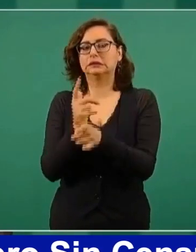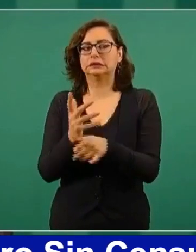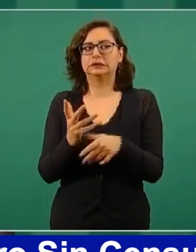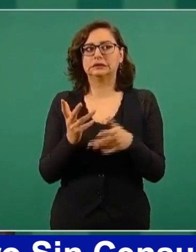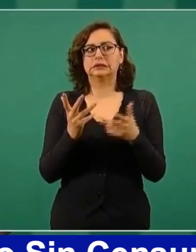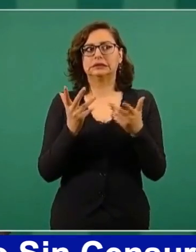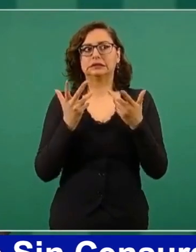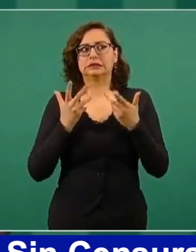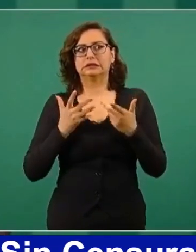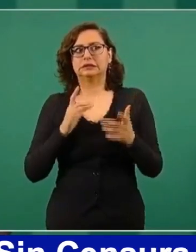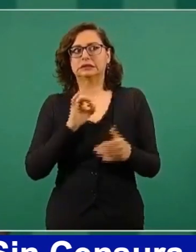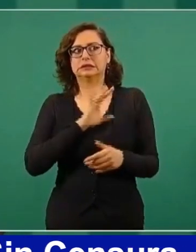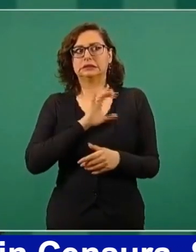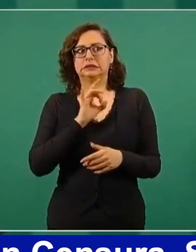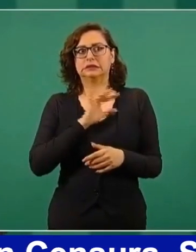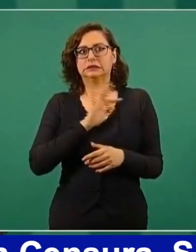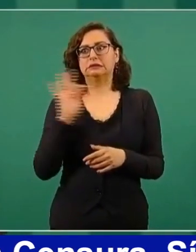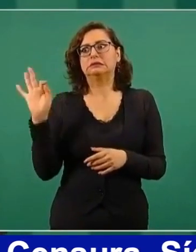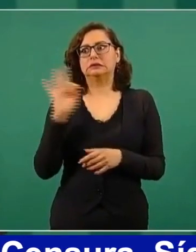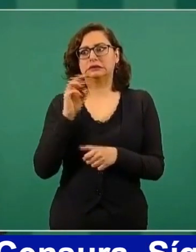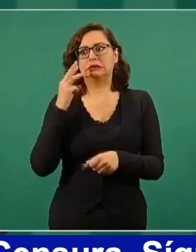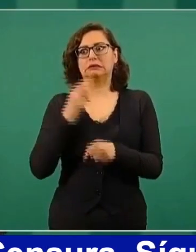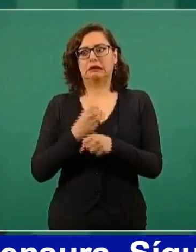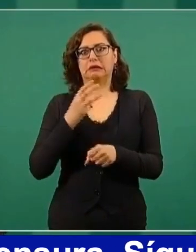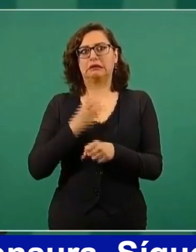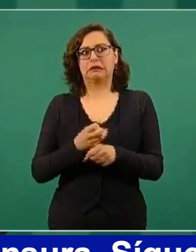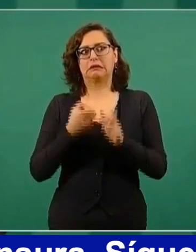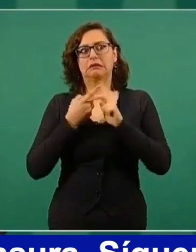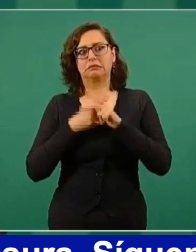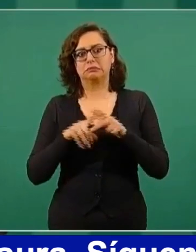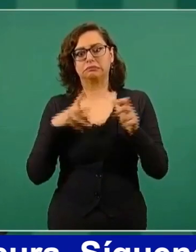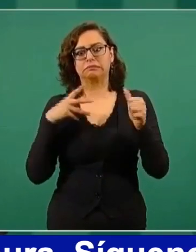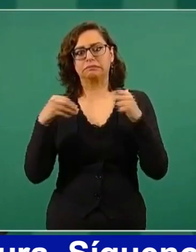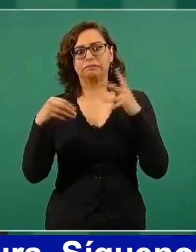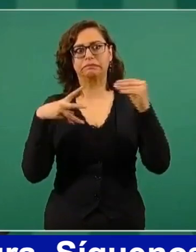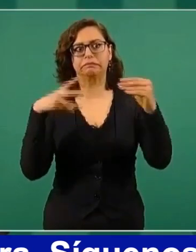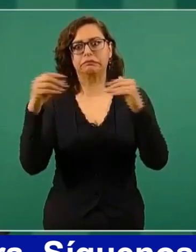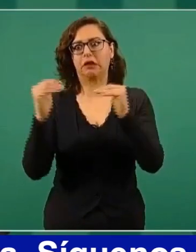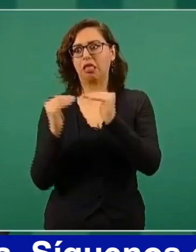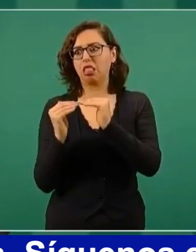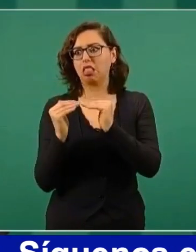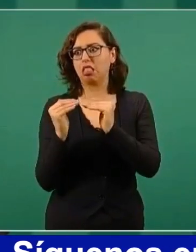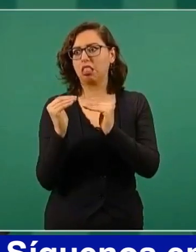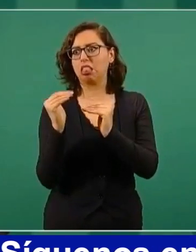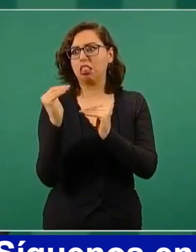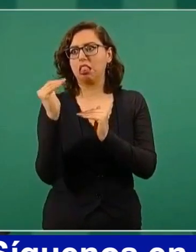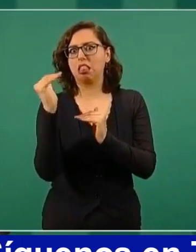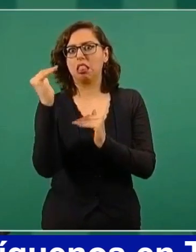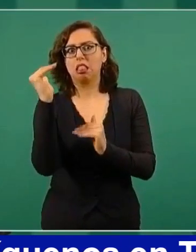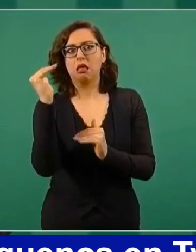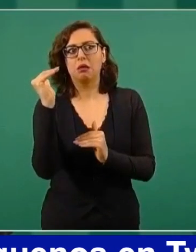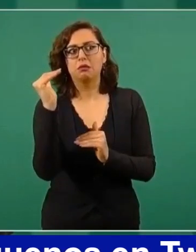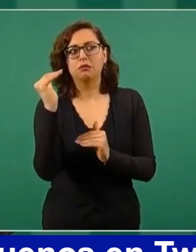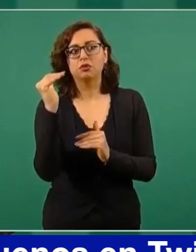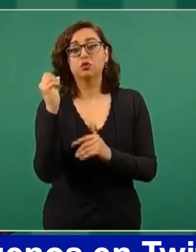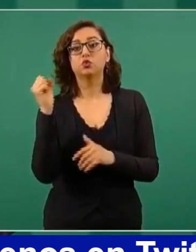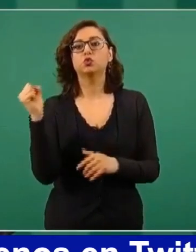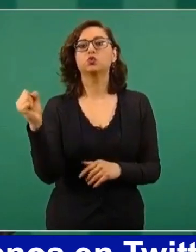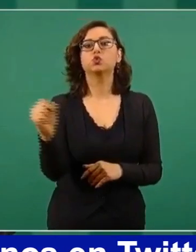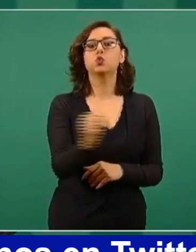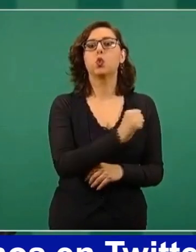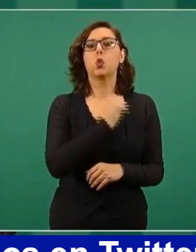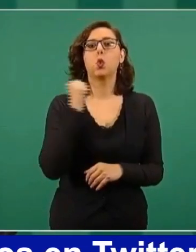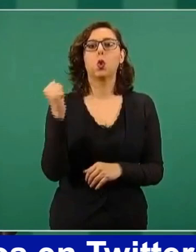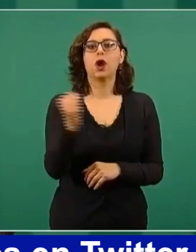Siguió a la baja la pandemia, el número de contagios,